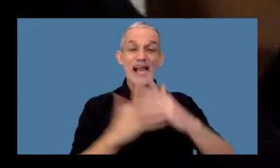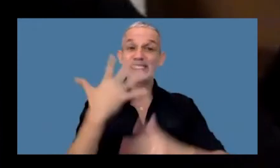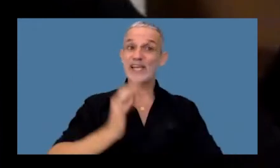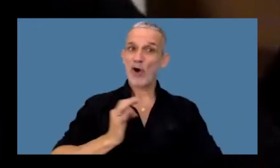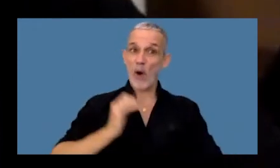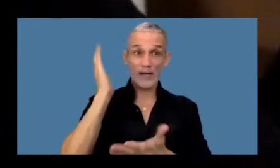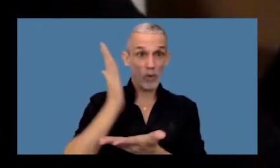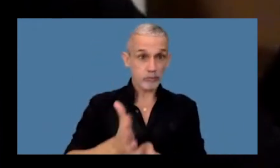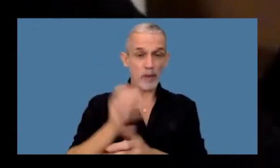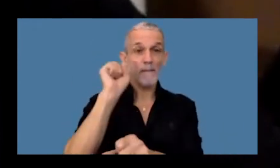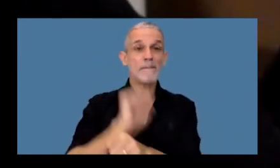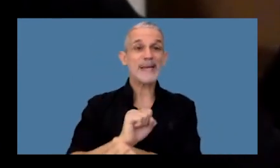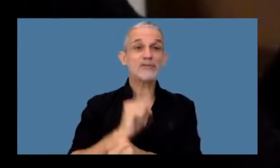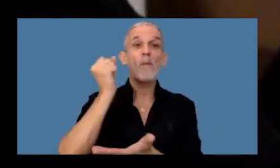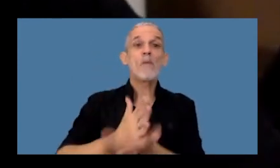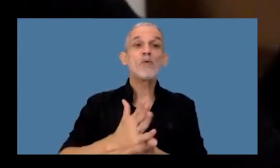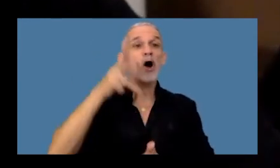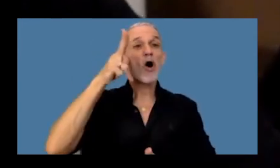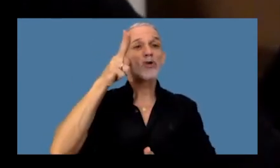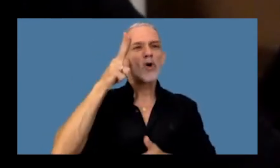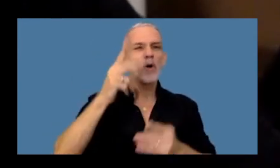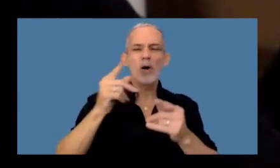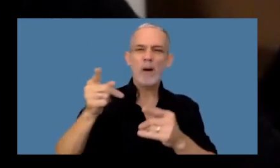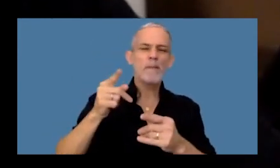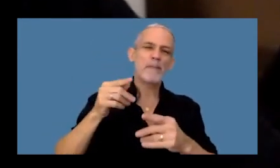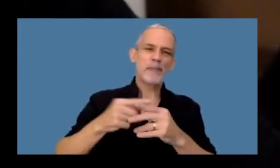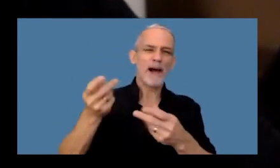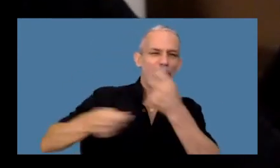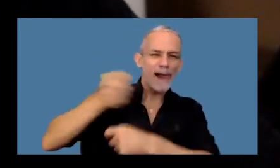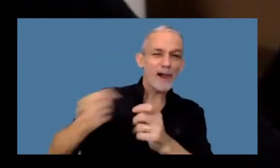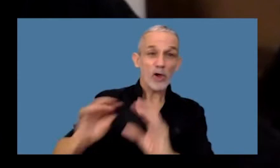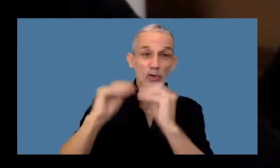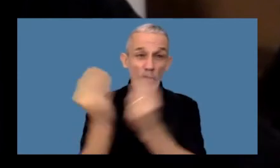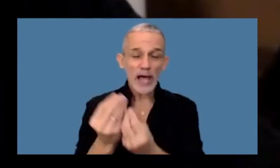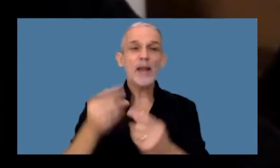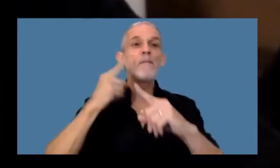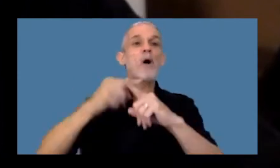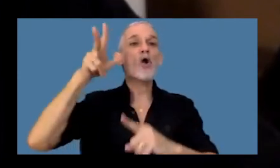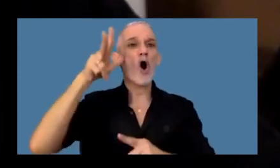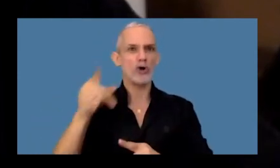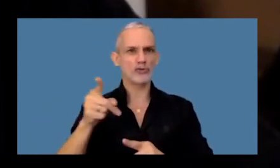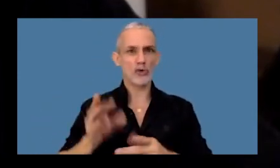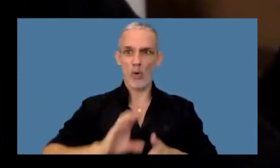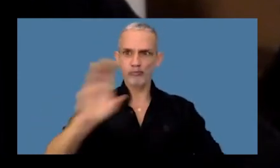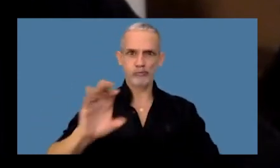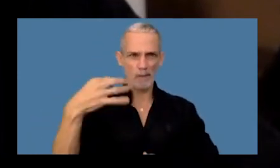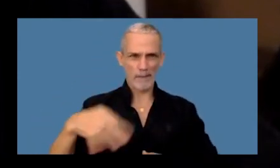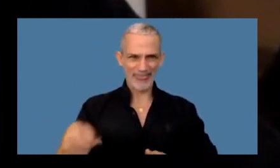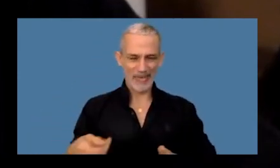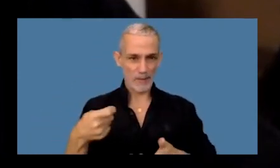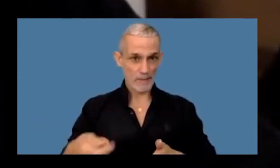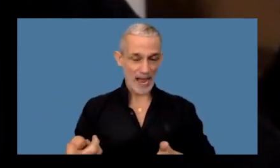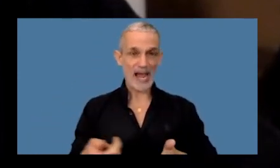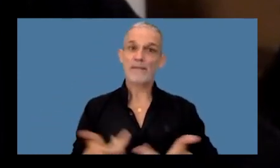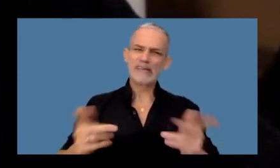años de prisión y multa de ocho veces el monto de las operaciones con criptomonedas en síntesis y como